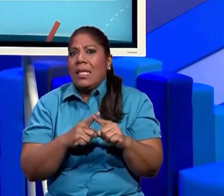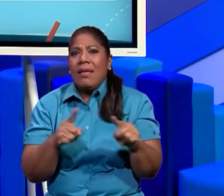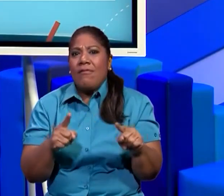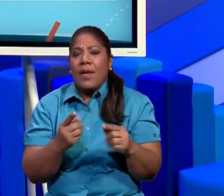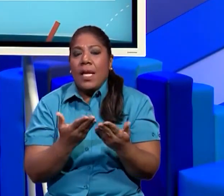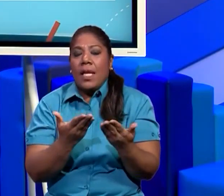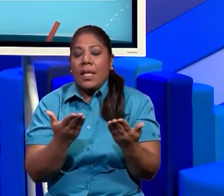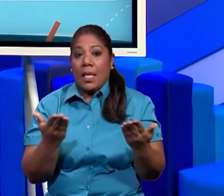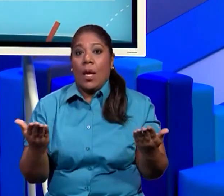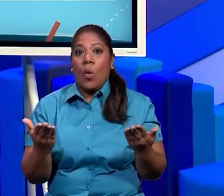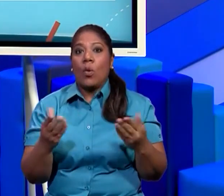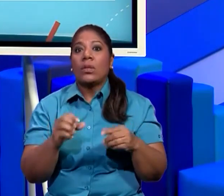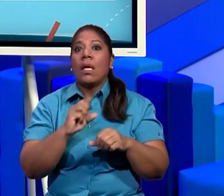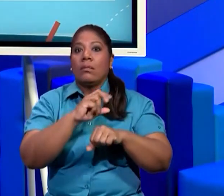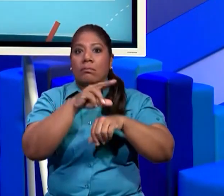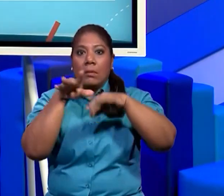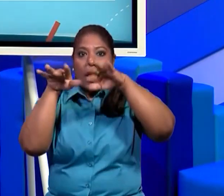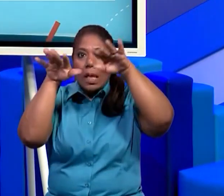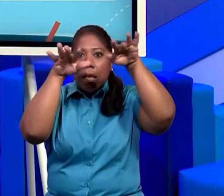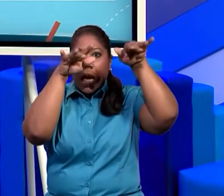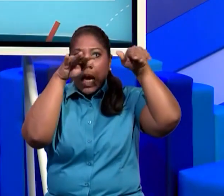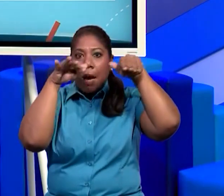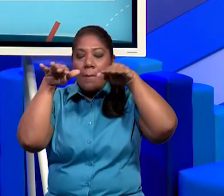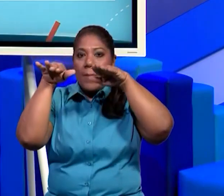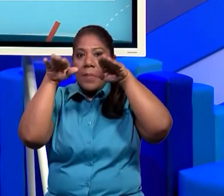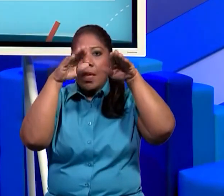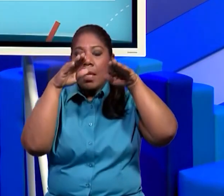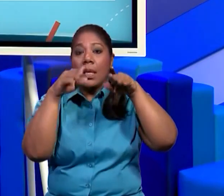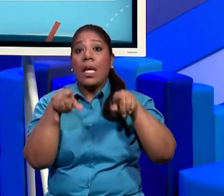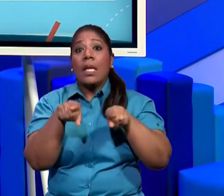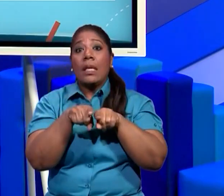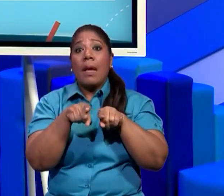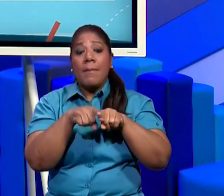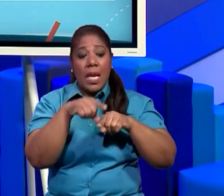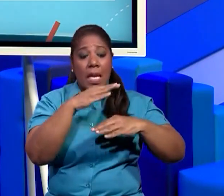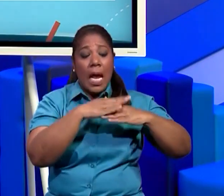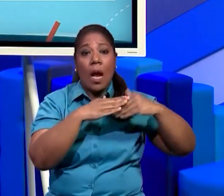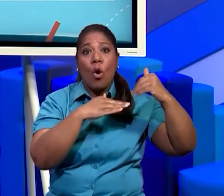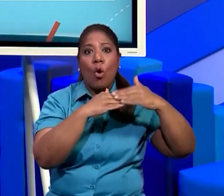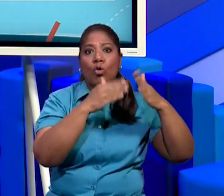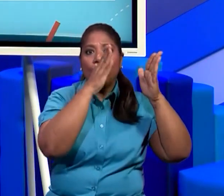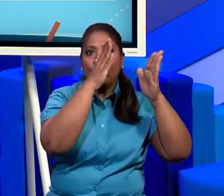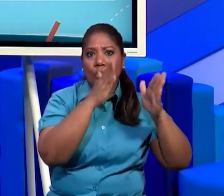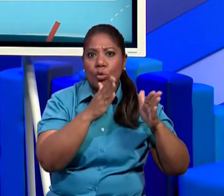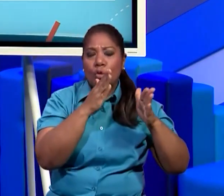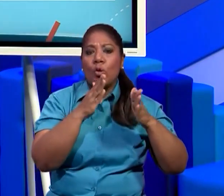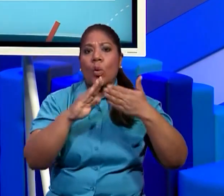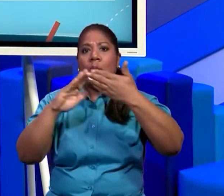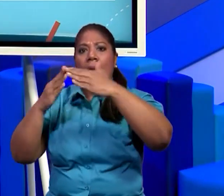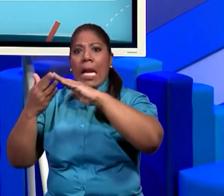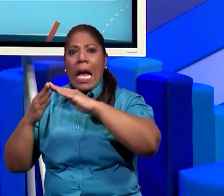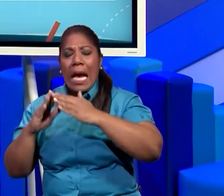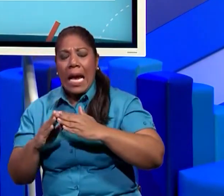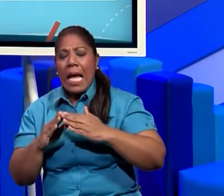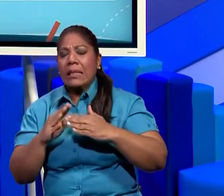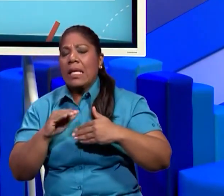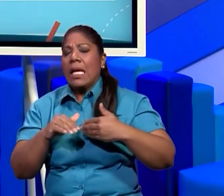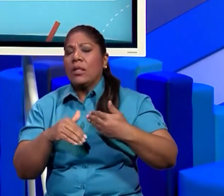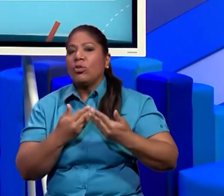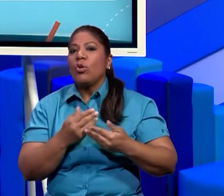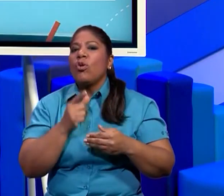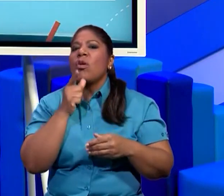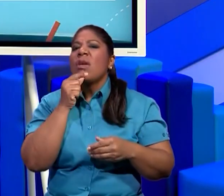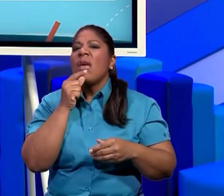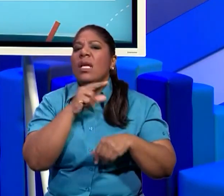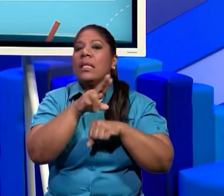naturales, características artificiales. Y dentro de las características naturales encontramos todo lo que